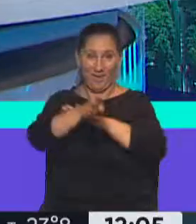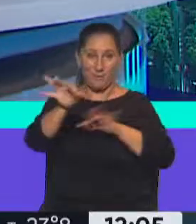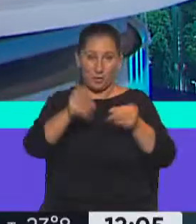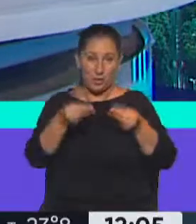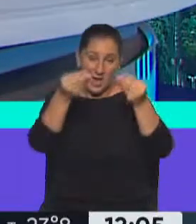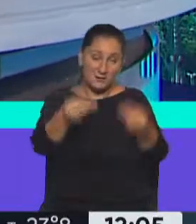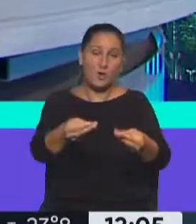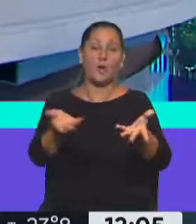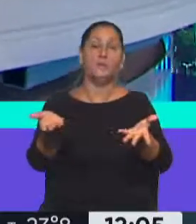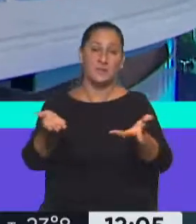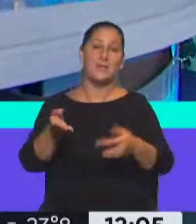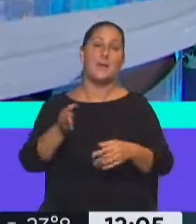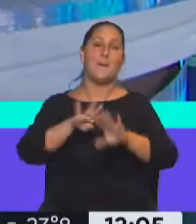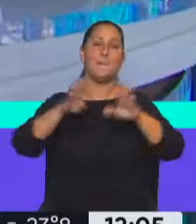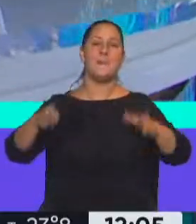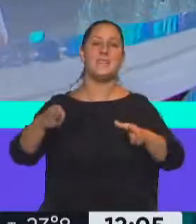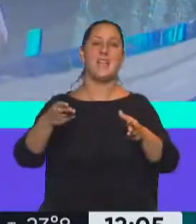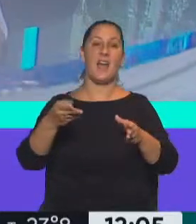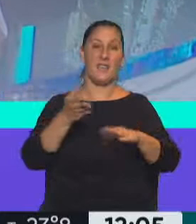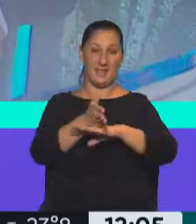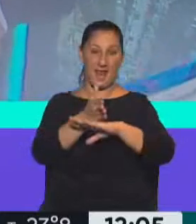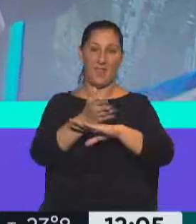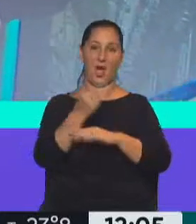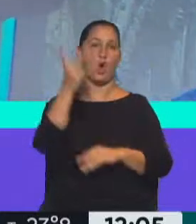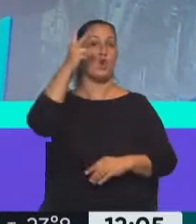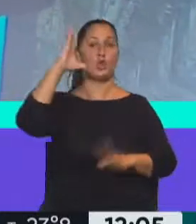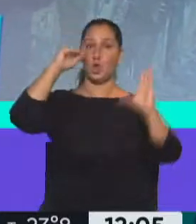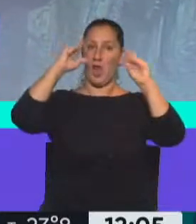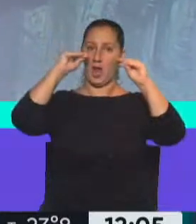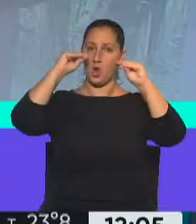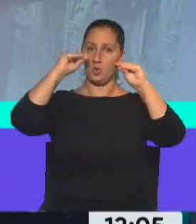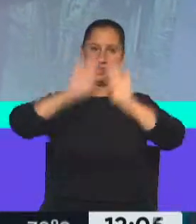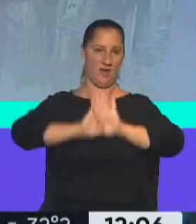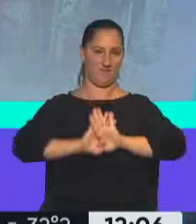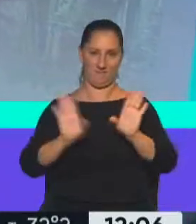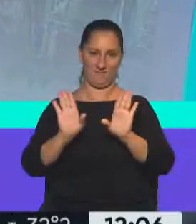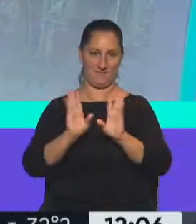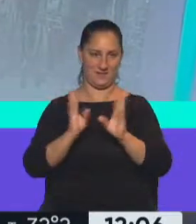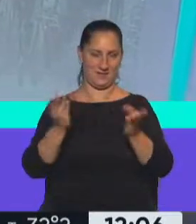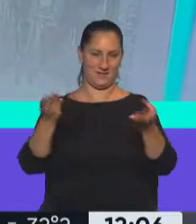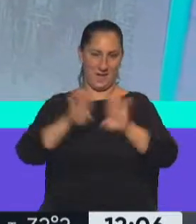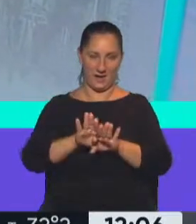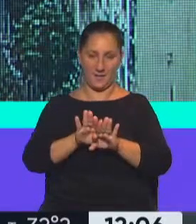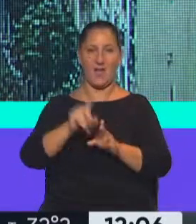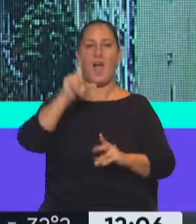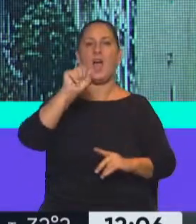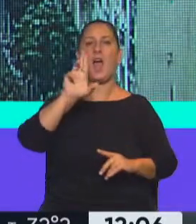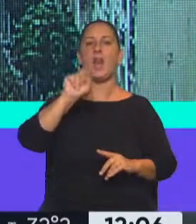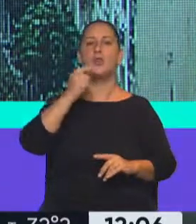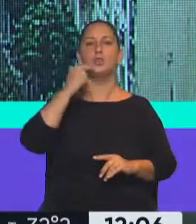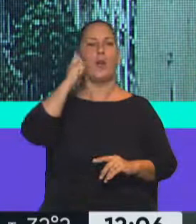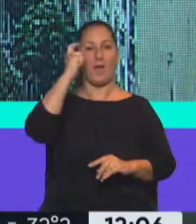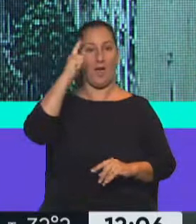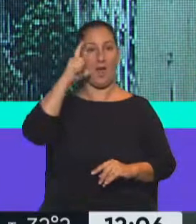lo cierto es que, bueno, mesa de entradas cierra a las 20 horas, así que... ¿Durante todo el día de hoy? todo el día. Carlos Heller ayer nos decía que